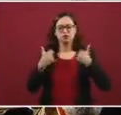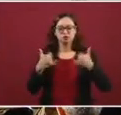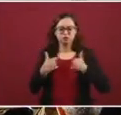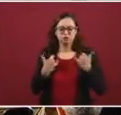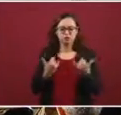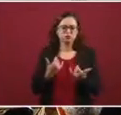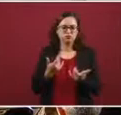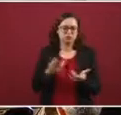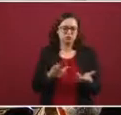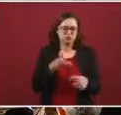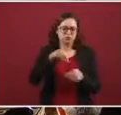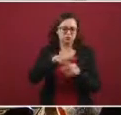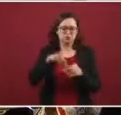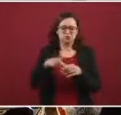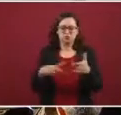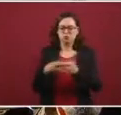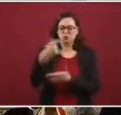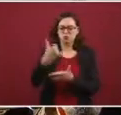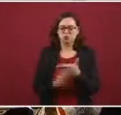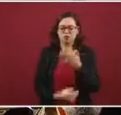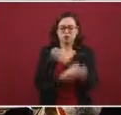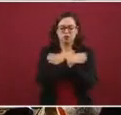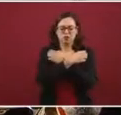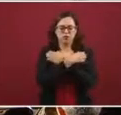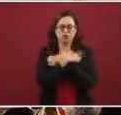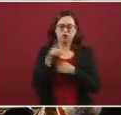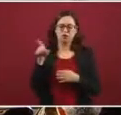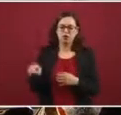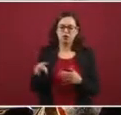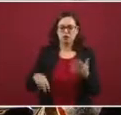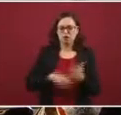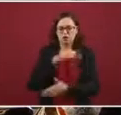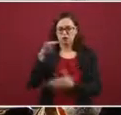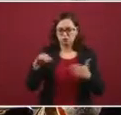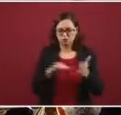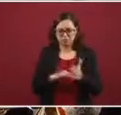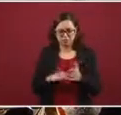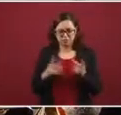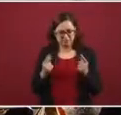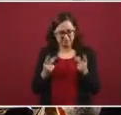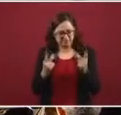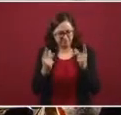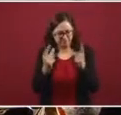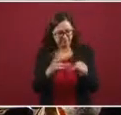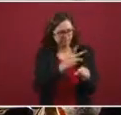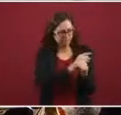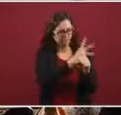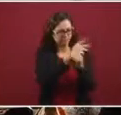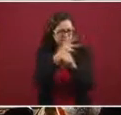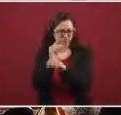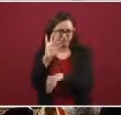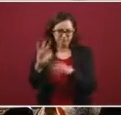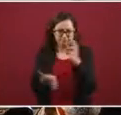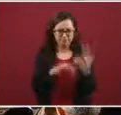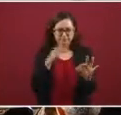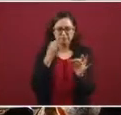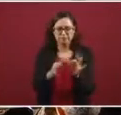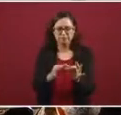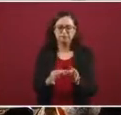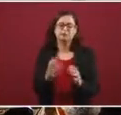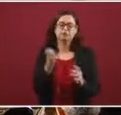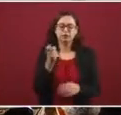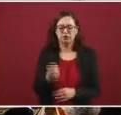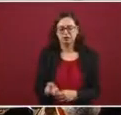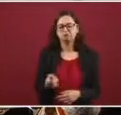educativo el cual se está comprometiendo el municipio a realizarlo a la brevedad posible y es en esos términos en los cuales se está